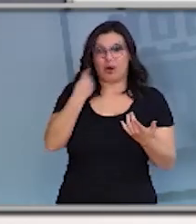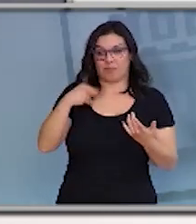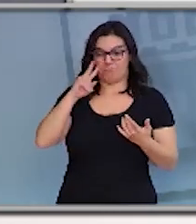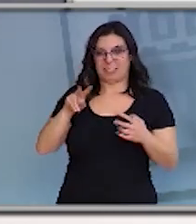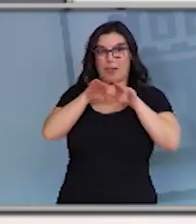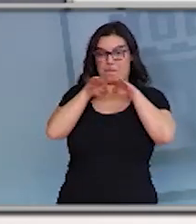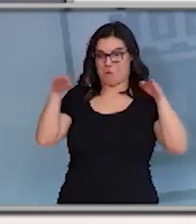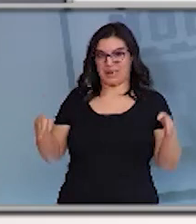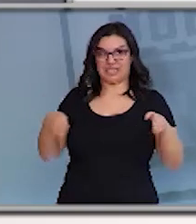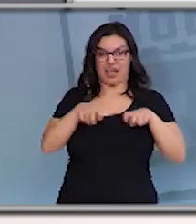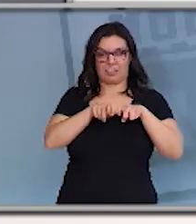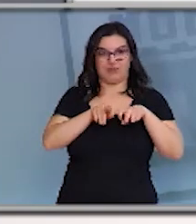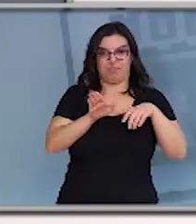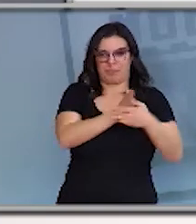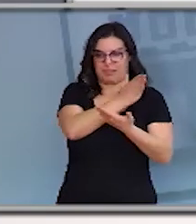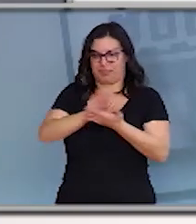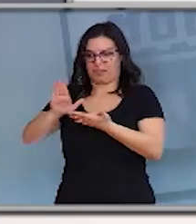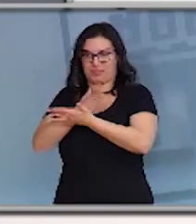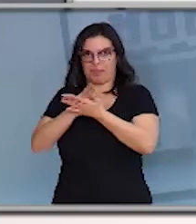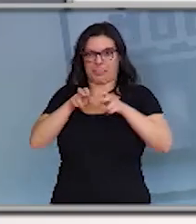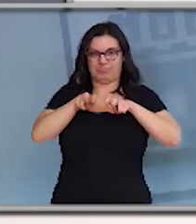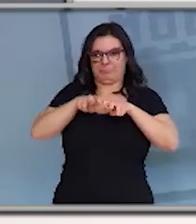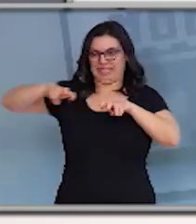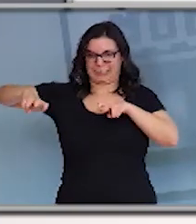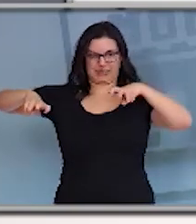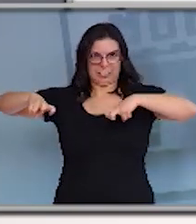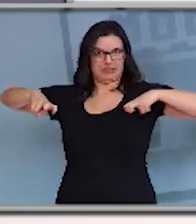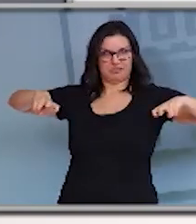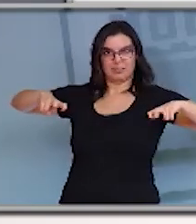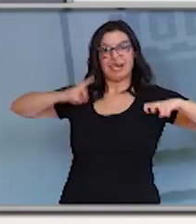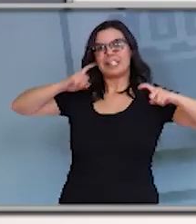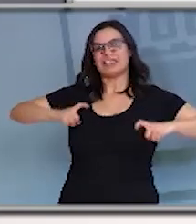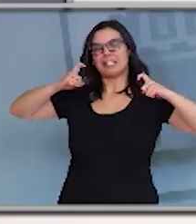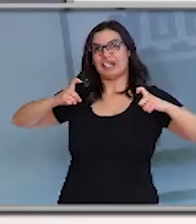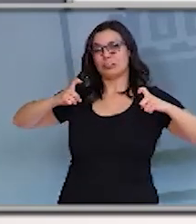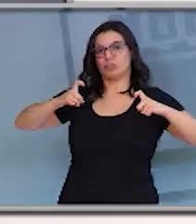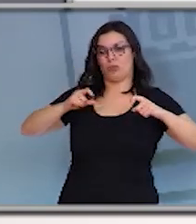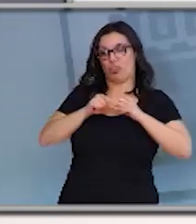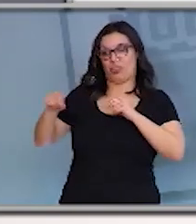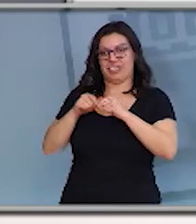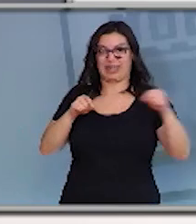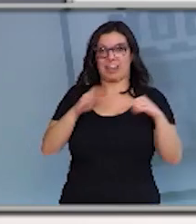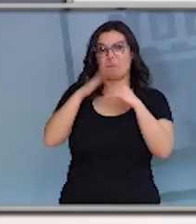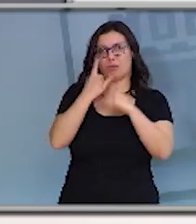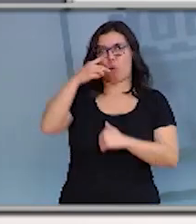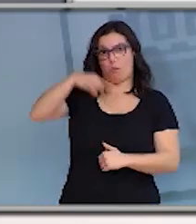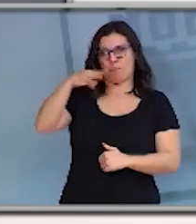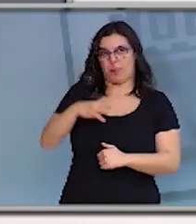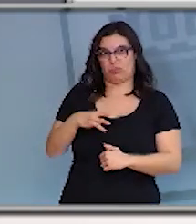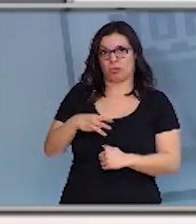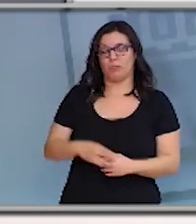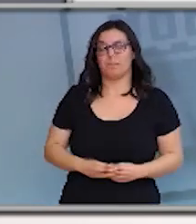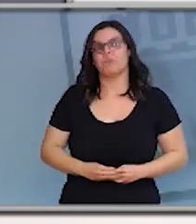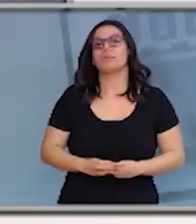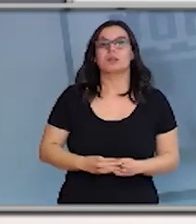esquina porque o que estamos intentando é mantener a distancia de al menos un metro entre as persoas. Temos